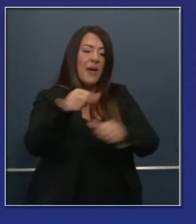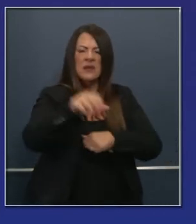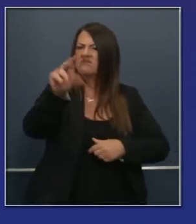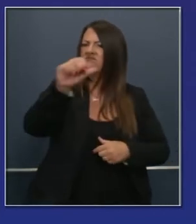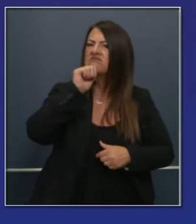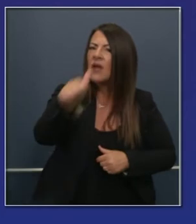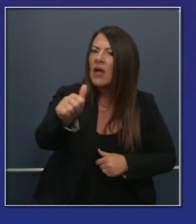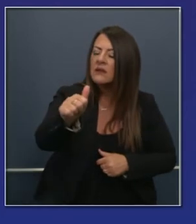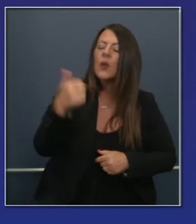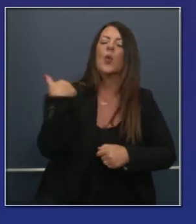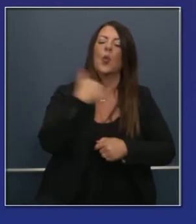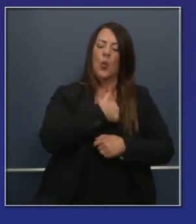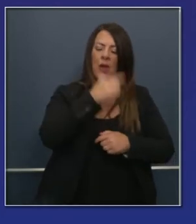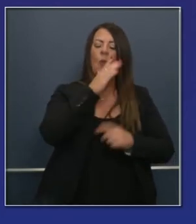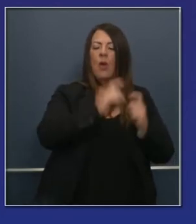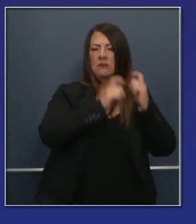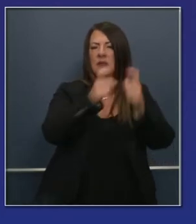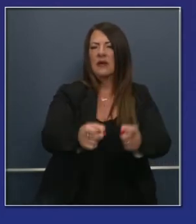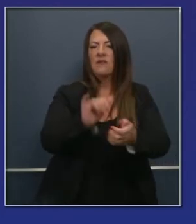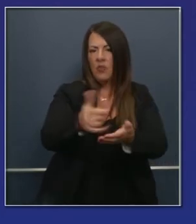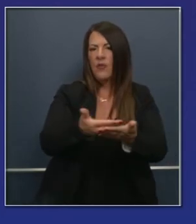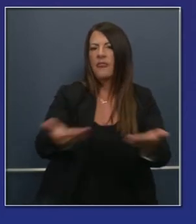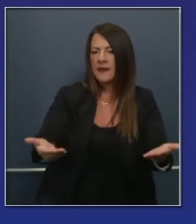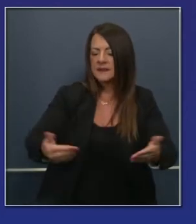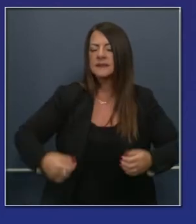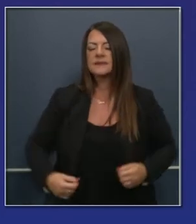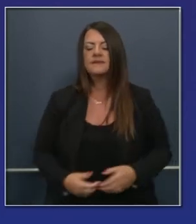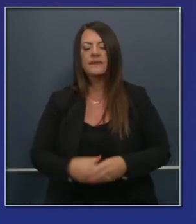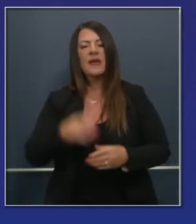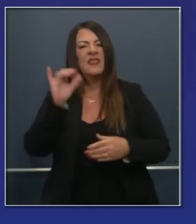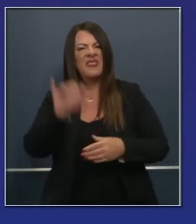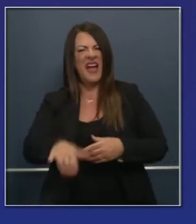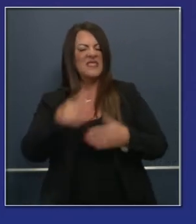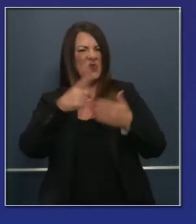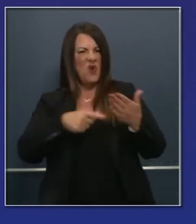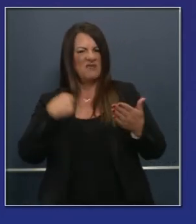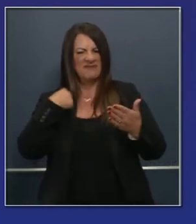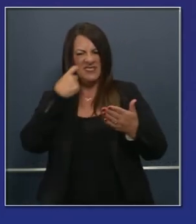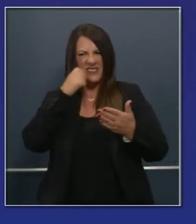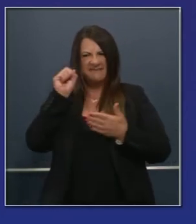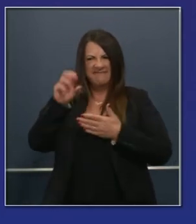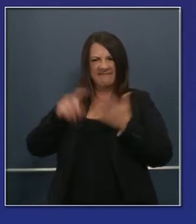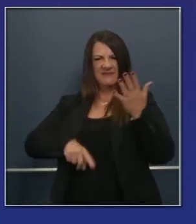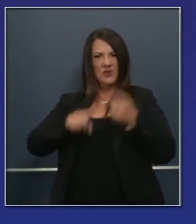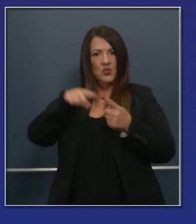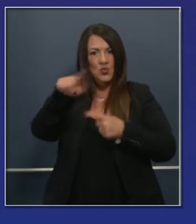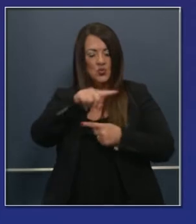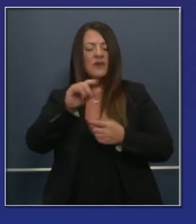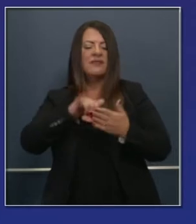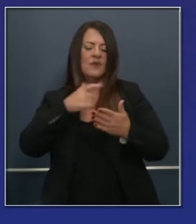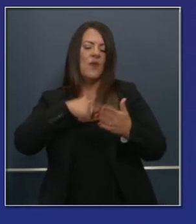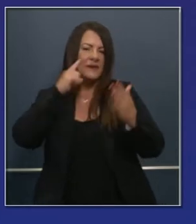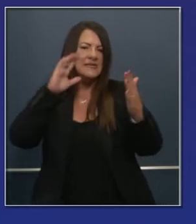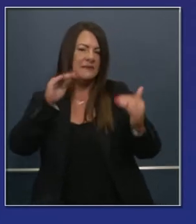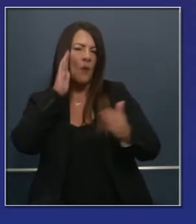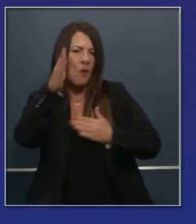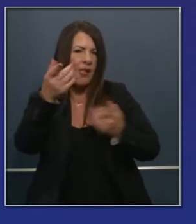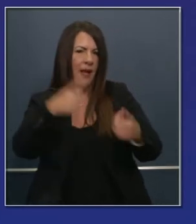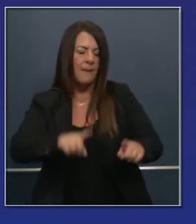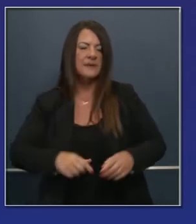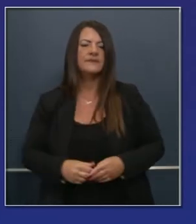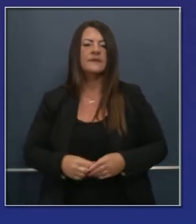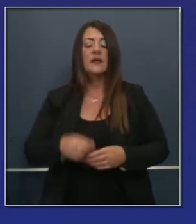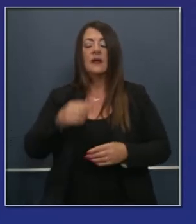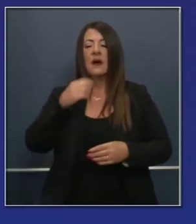movernos en la dirección en la cual queremos ir todos. Habiendo dicho esto, anticipamos que de acuerdo al análisis que tenemos y el